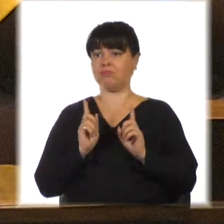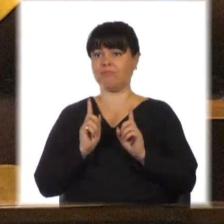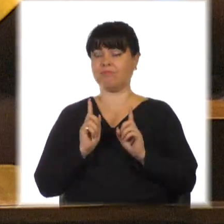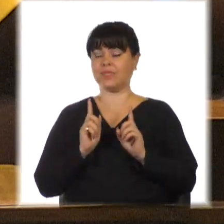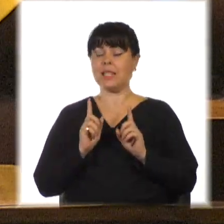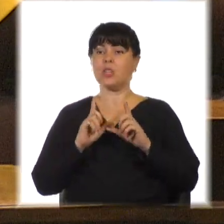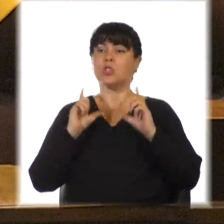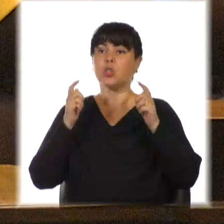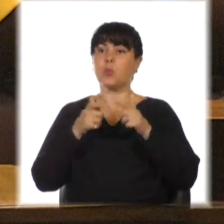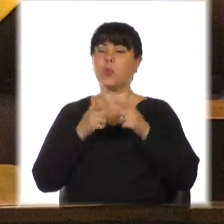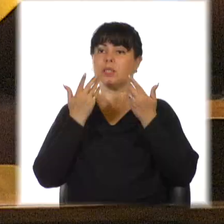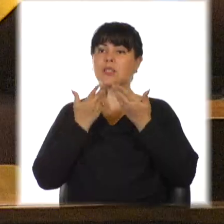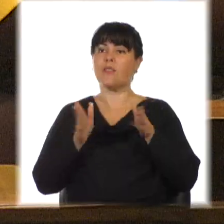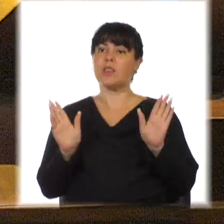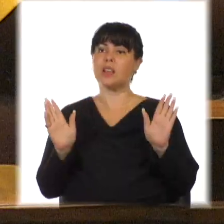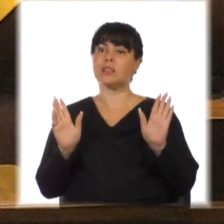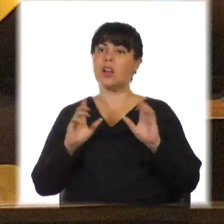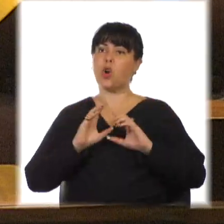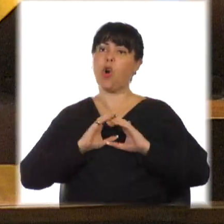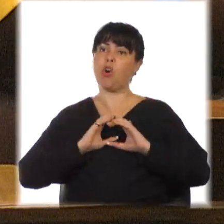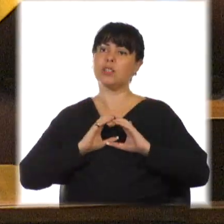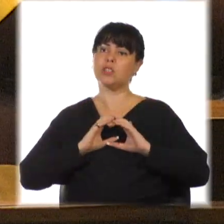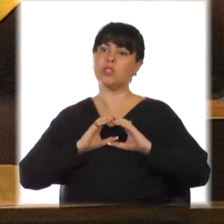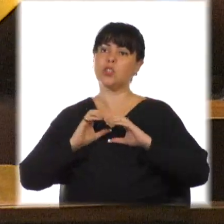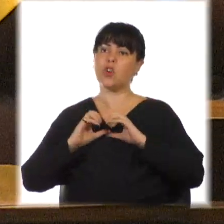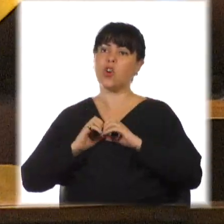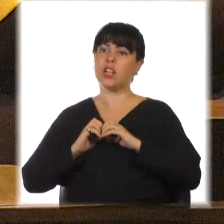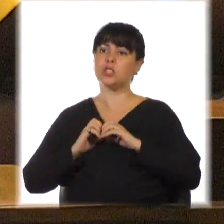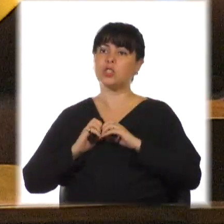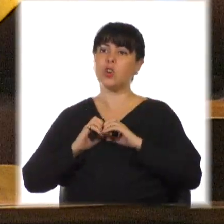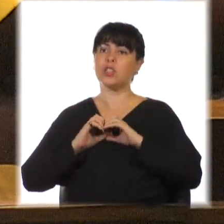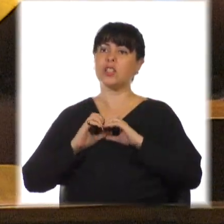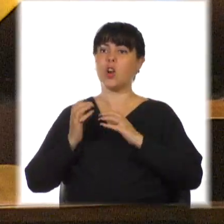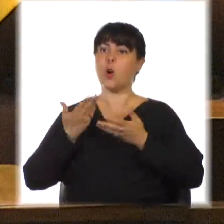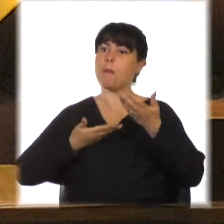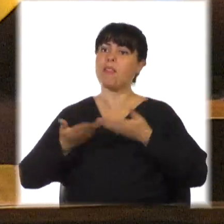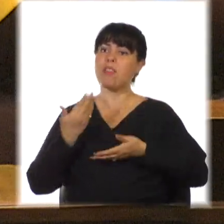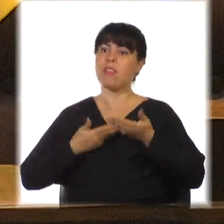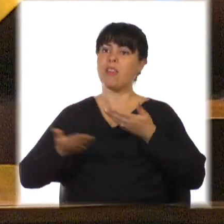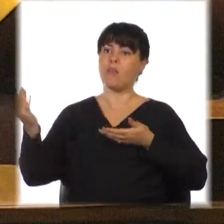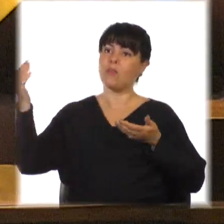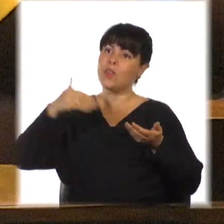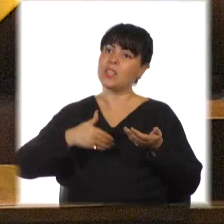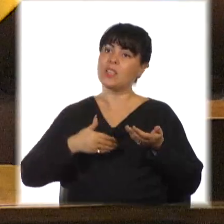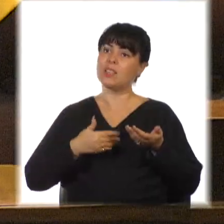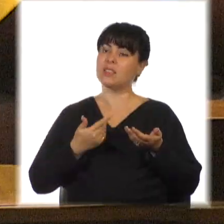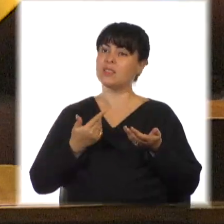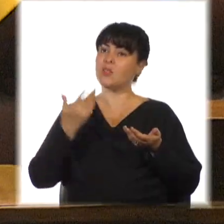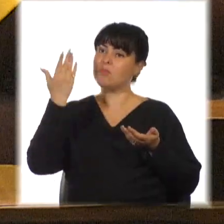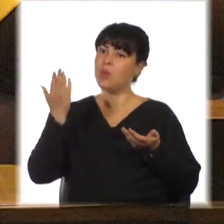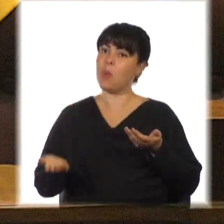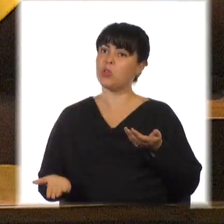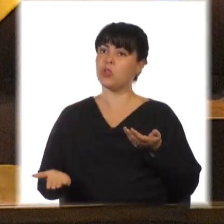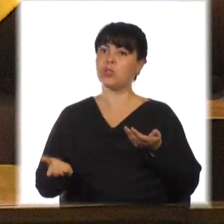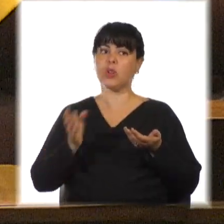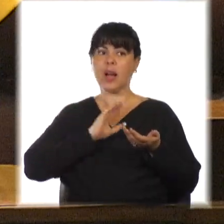Somos puertas abiertas y corazones sinceros al vení, compartí con nosotros como lo que sos, lo que te define